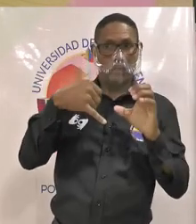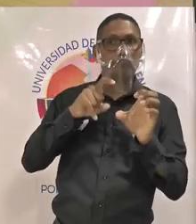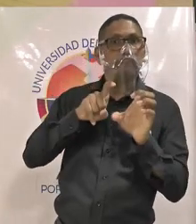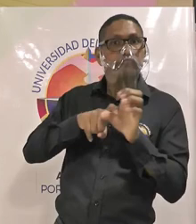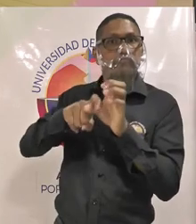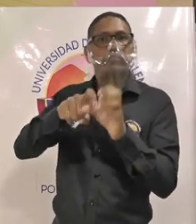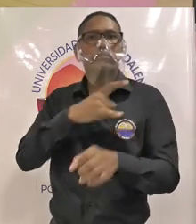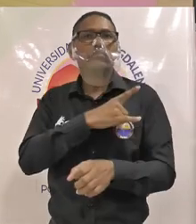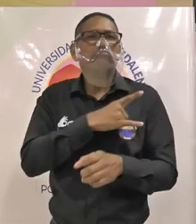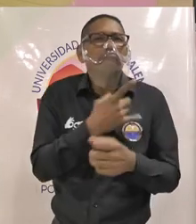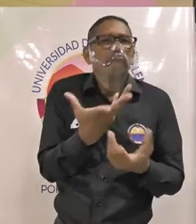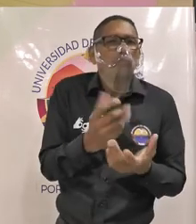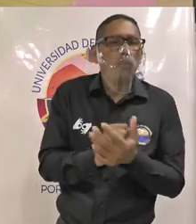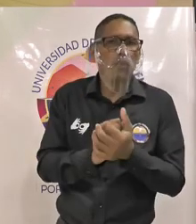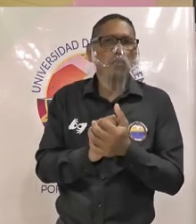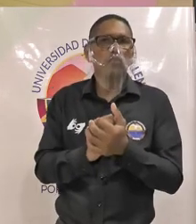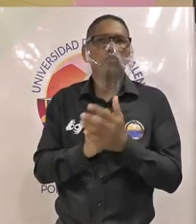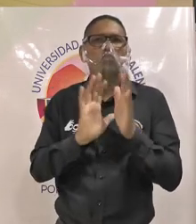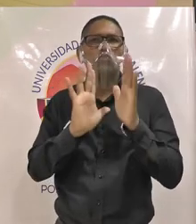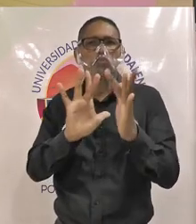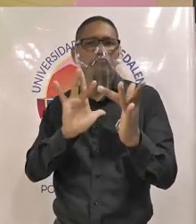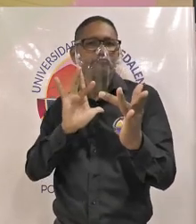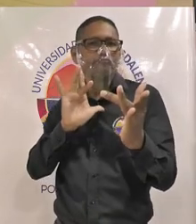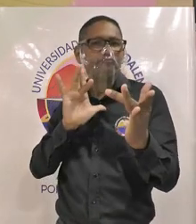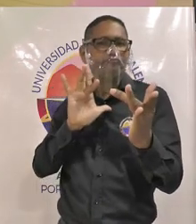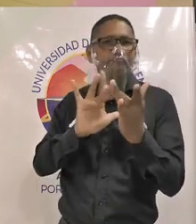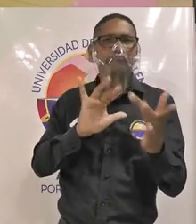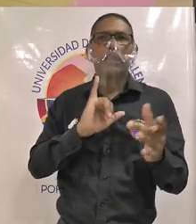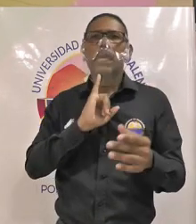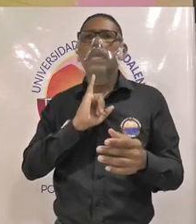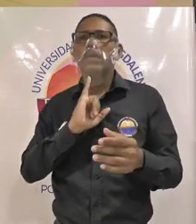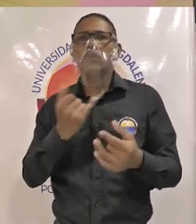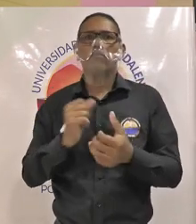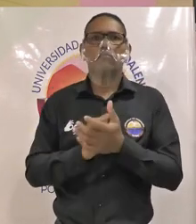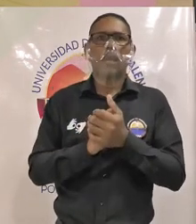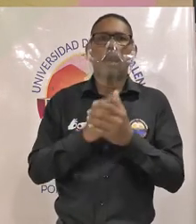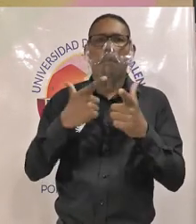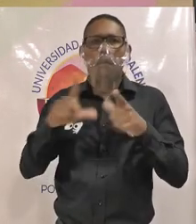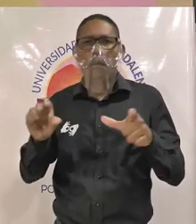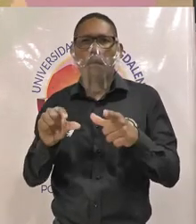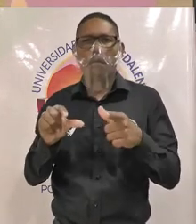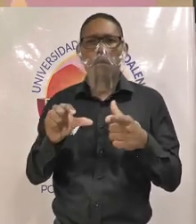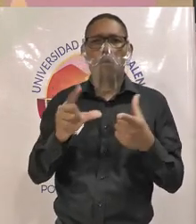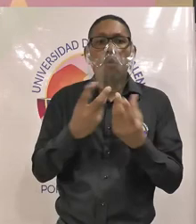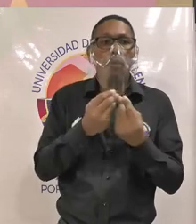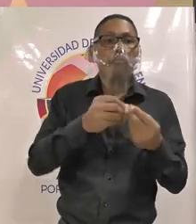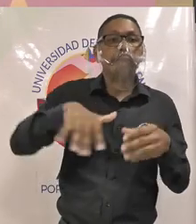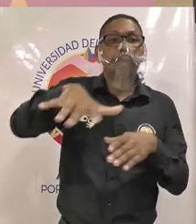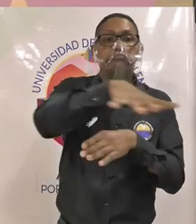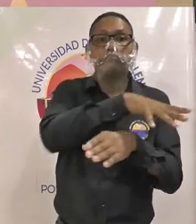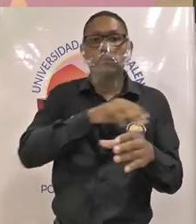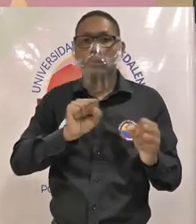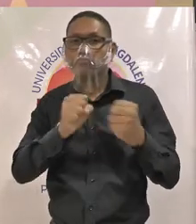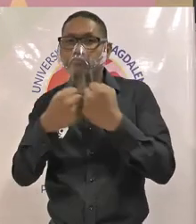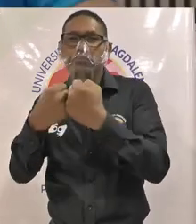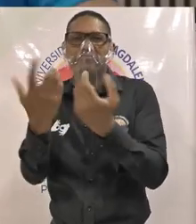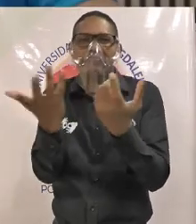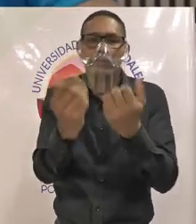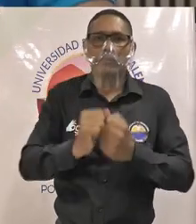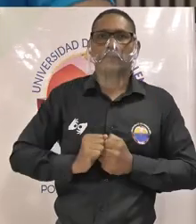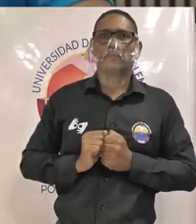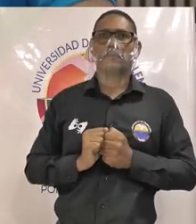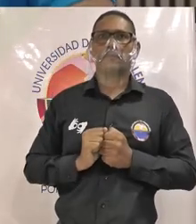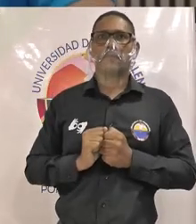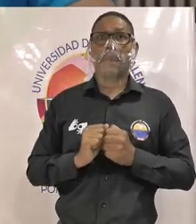al canal lingüístico y de articulación de sus territorios? yo creo que ahí lo que hay que hacer es